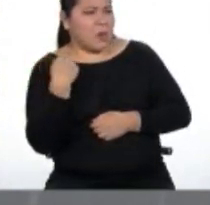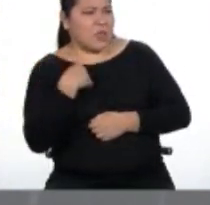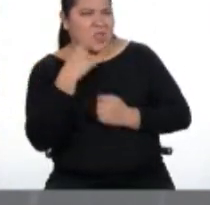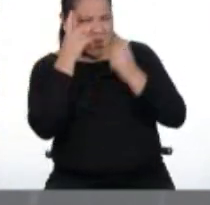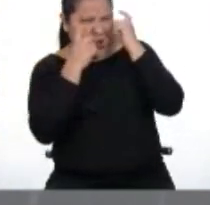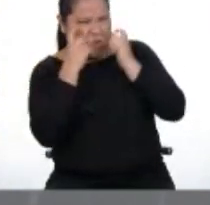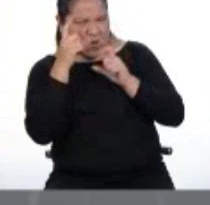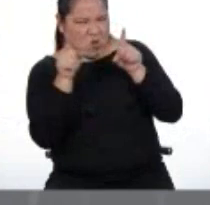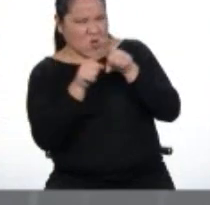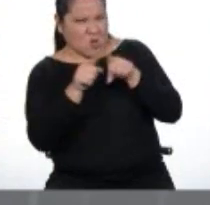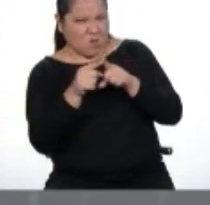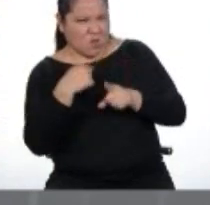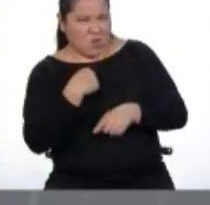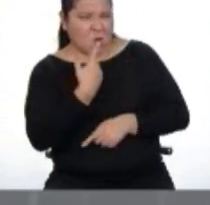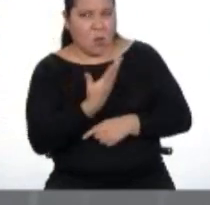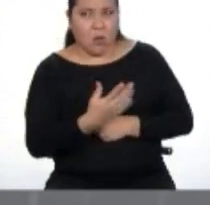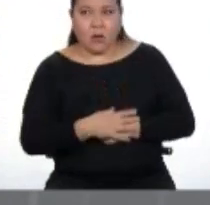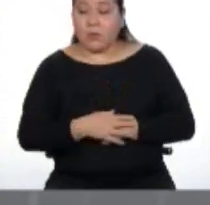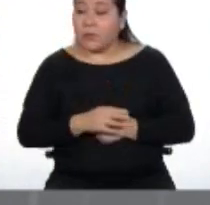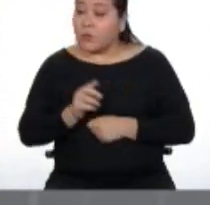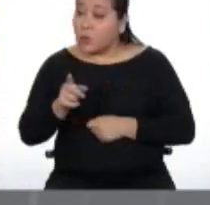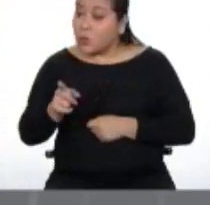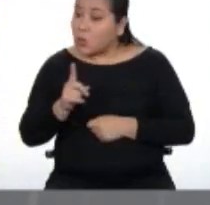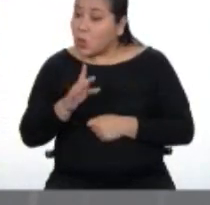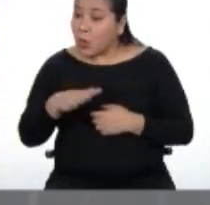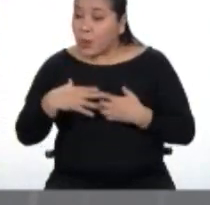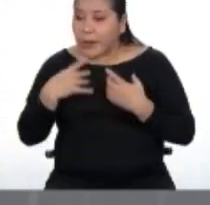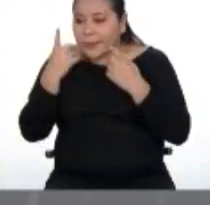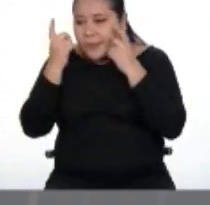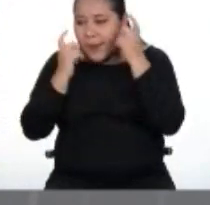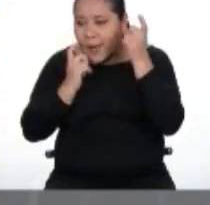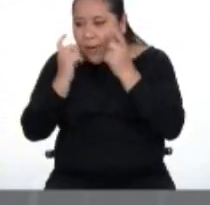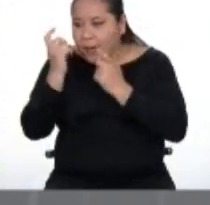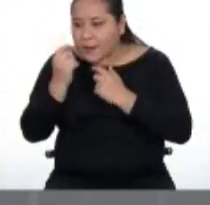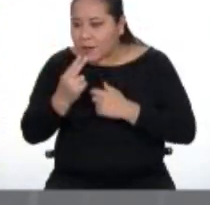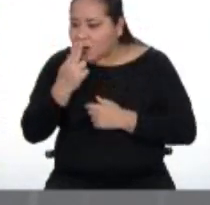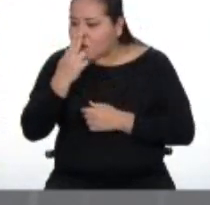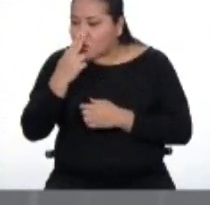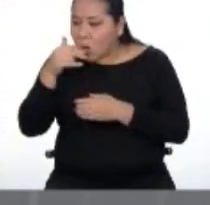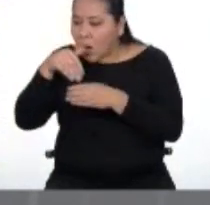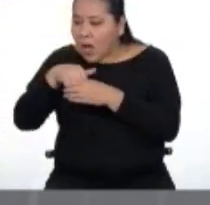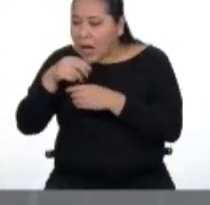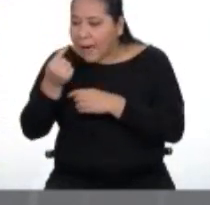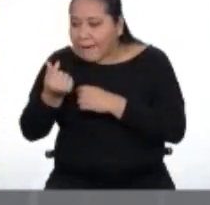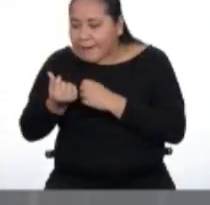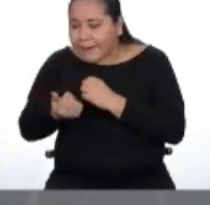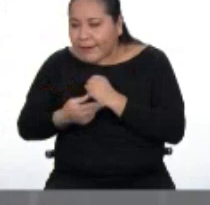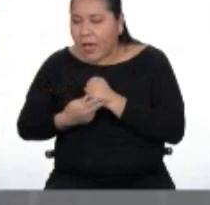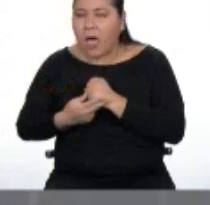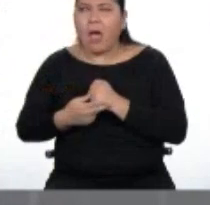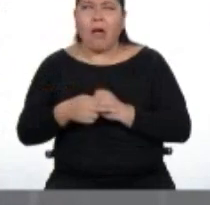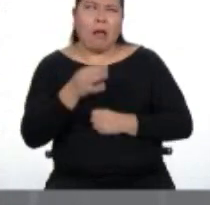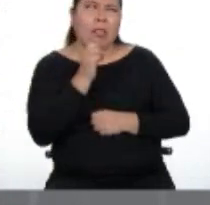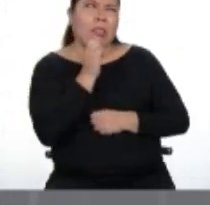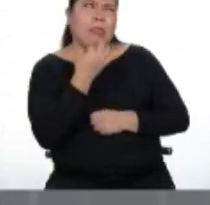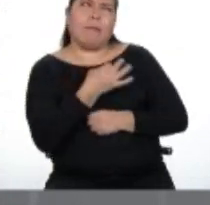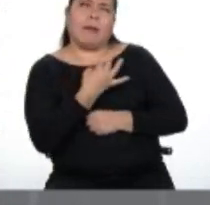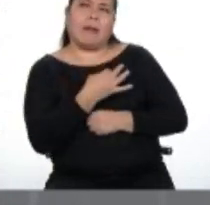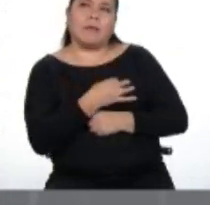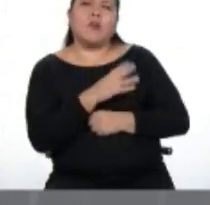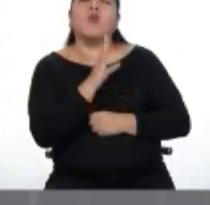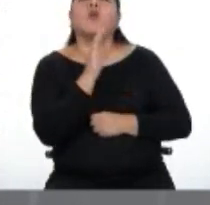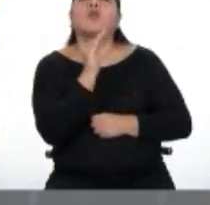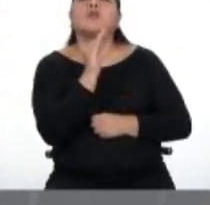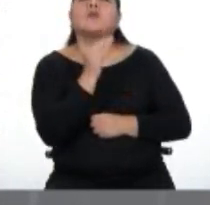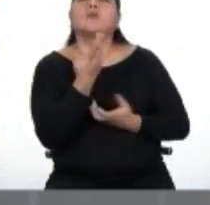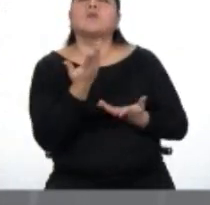ustedes? Tocino, no puedes hacer gestos. ¡Eres una alcancía! Ah, es verdad. Oye,